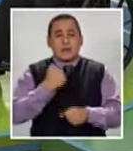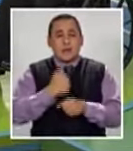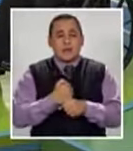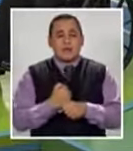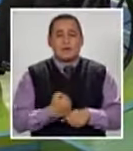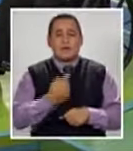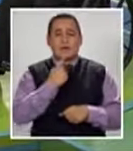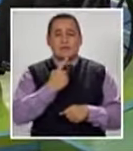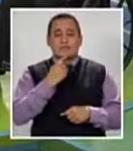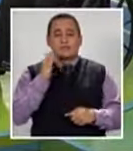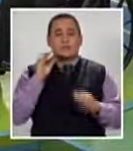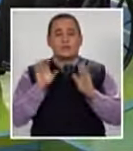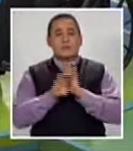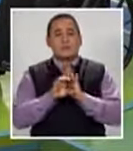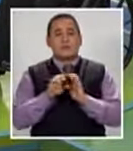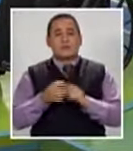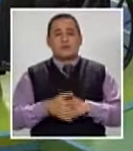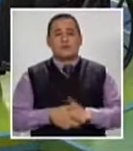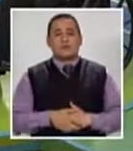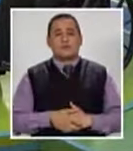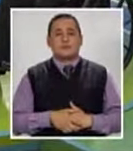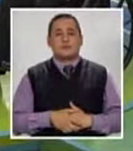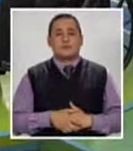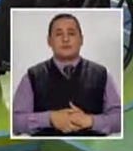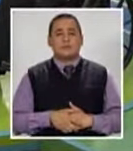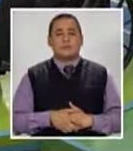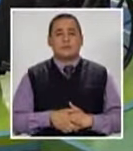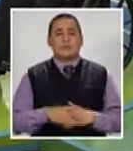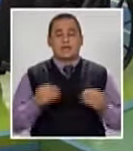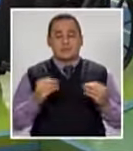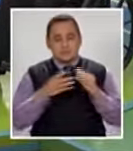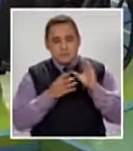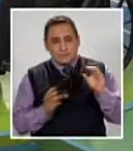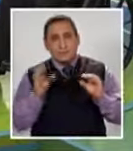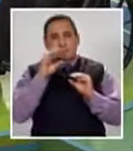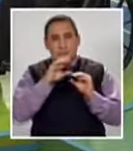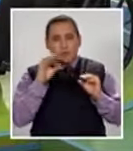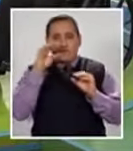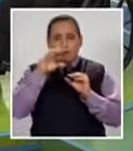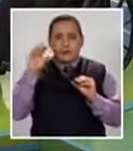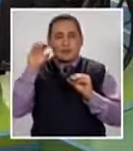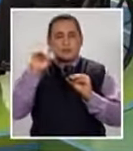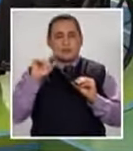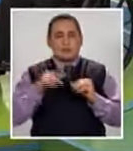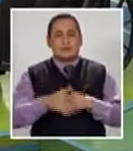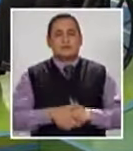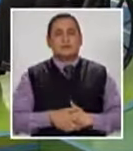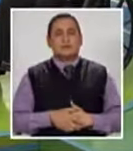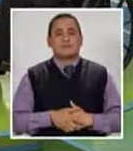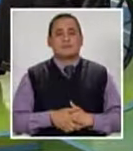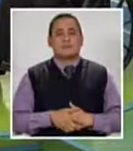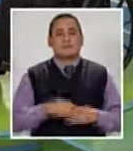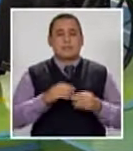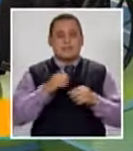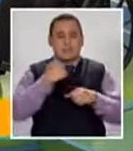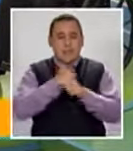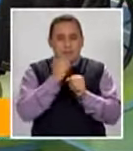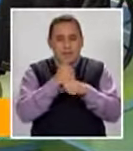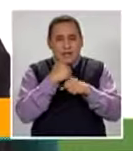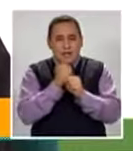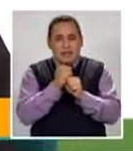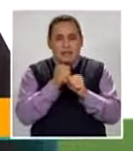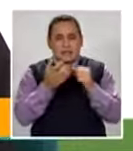es O sea Lo que es Reponedora Censar Tallar